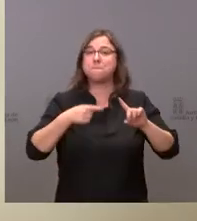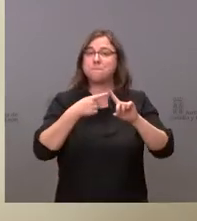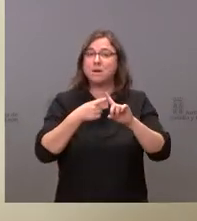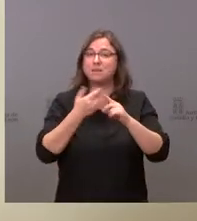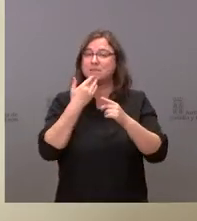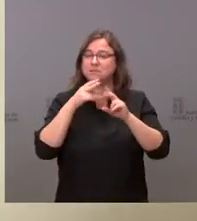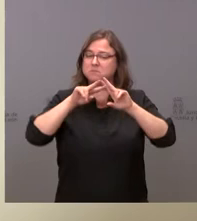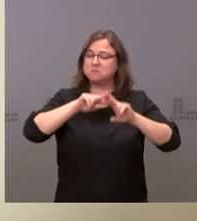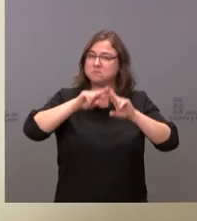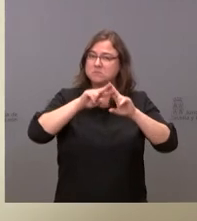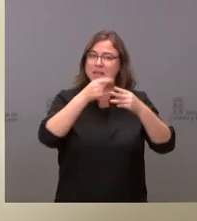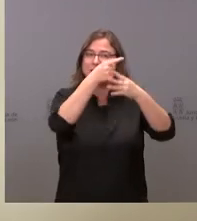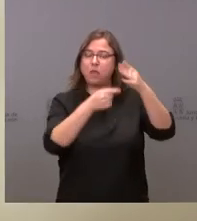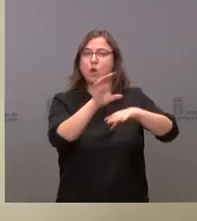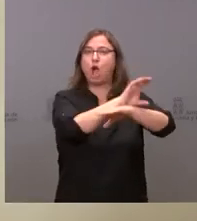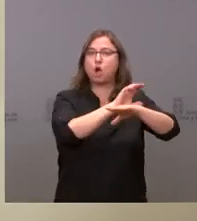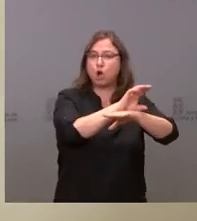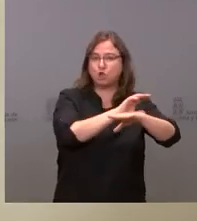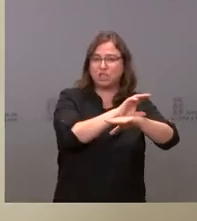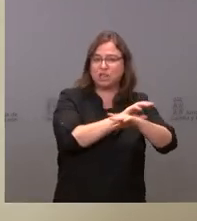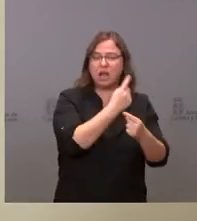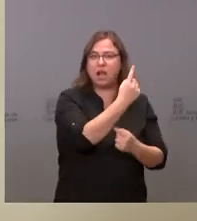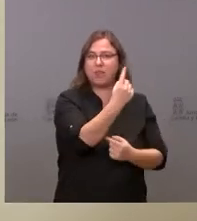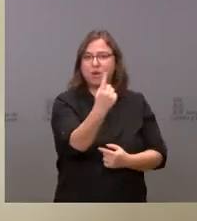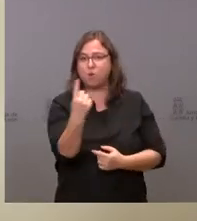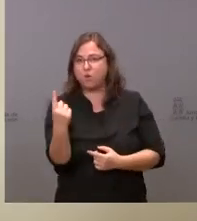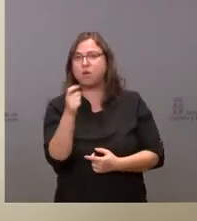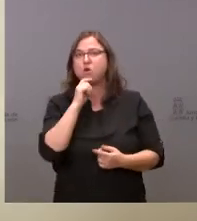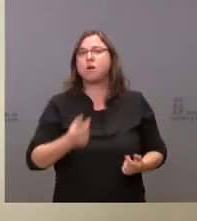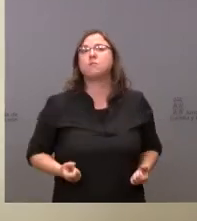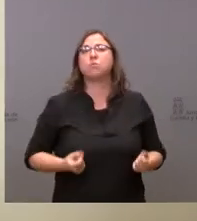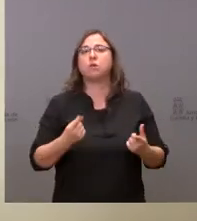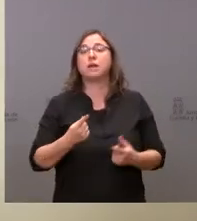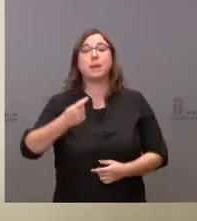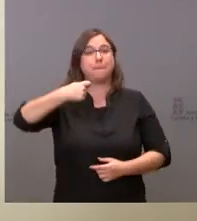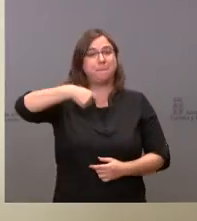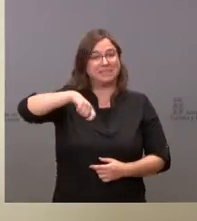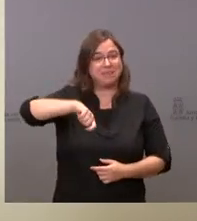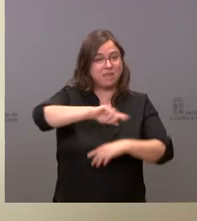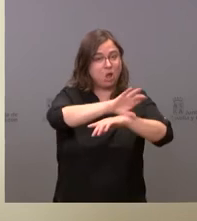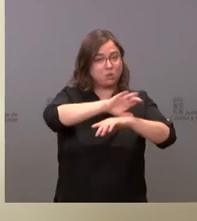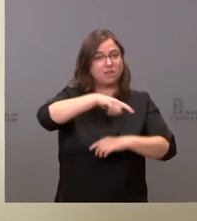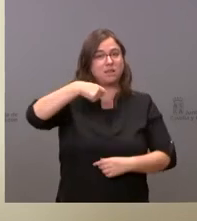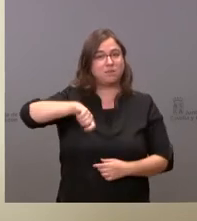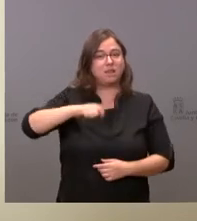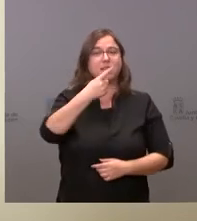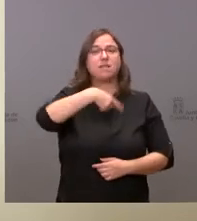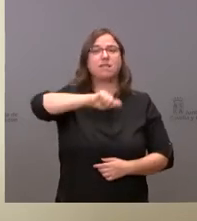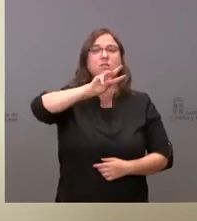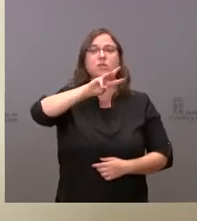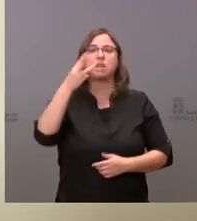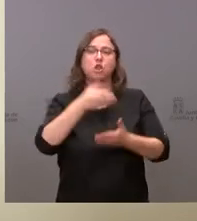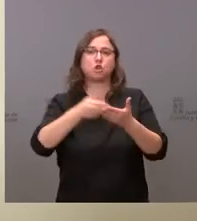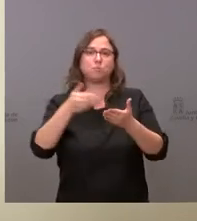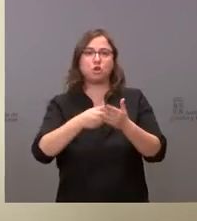repaso consejería por consejería del gasto y de su evolución, diré que la presidencia son 132